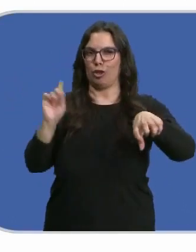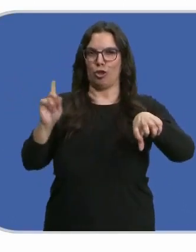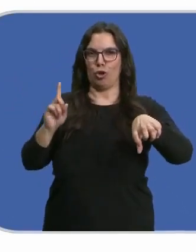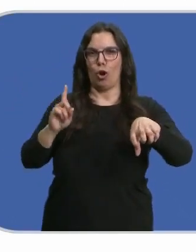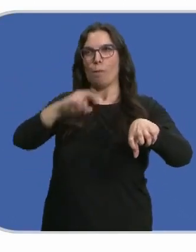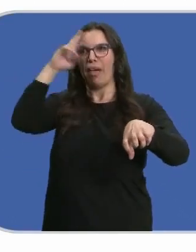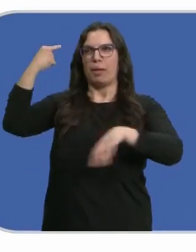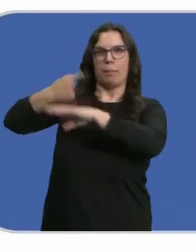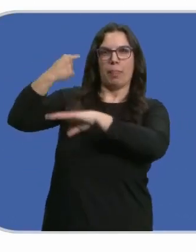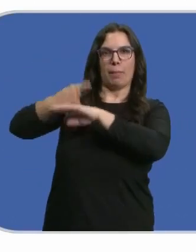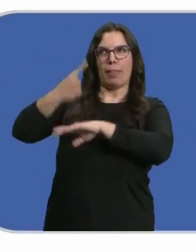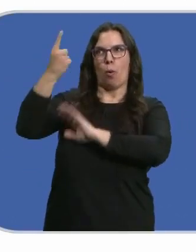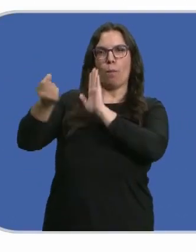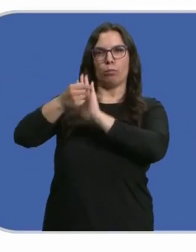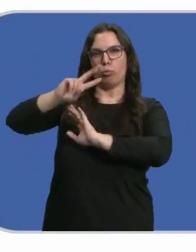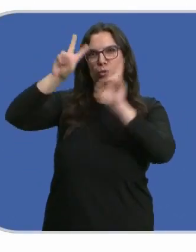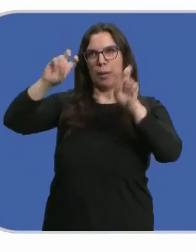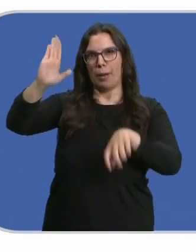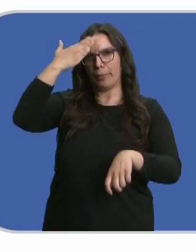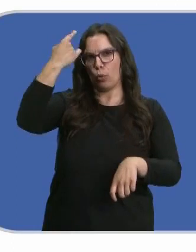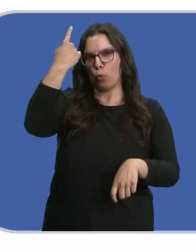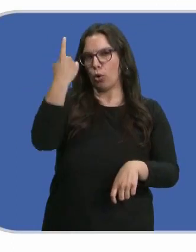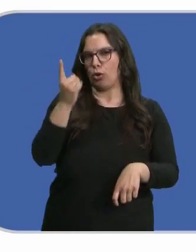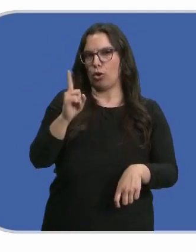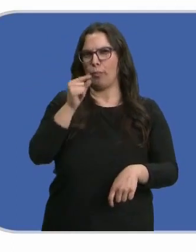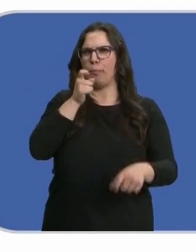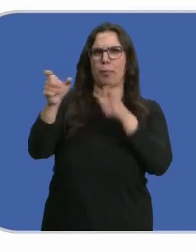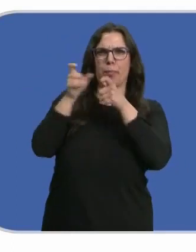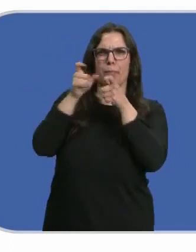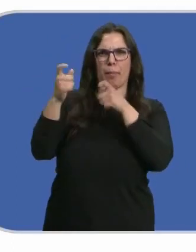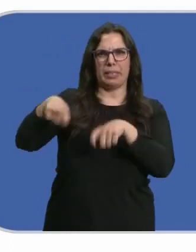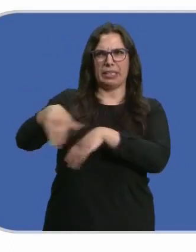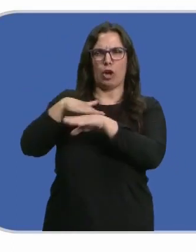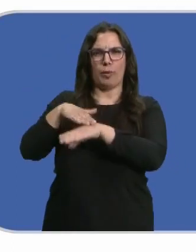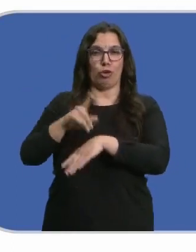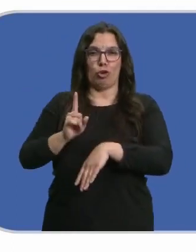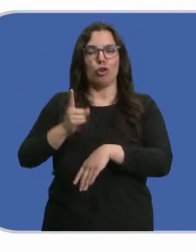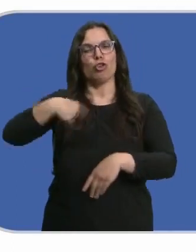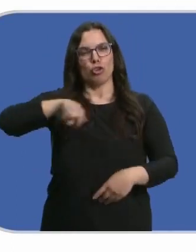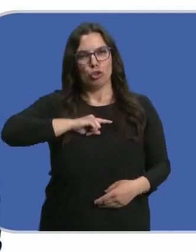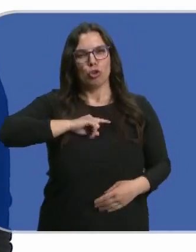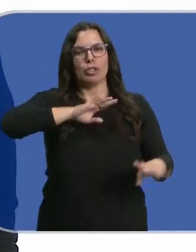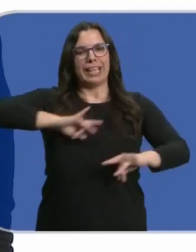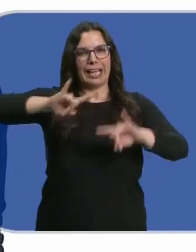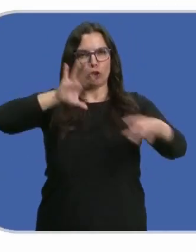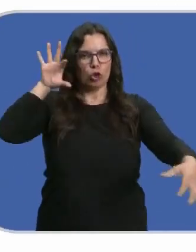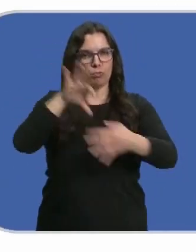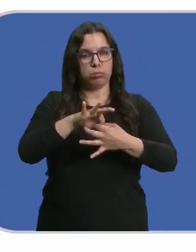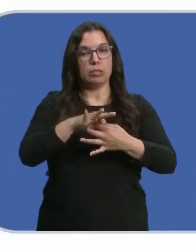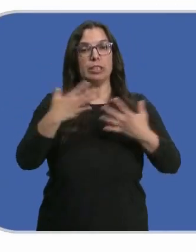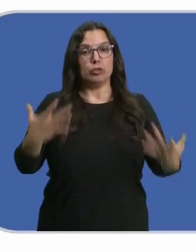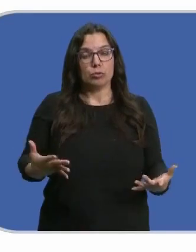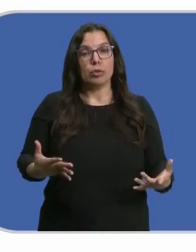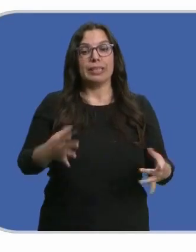argumentario de punto único. De punto único, insultar al presidente del gobierno. Nosotros somos territorio y